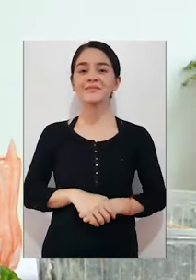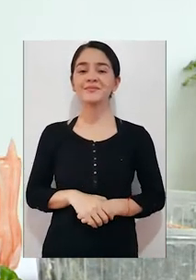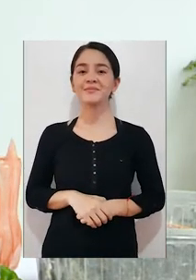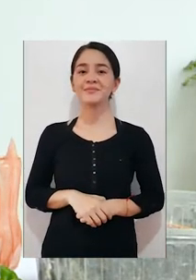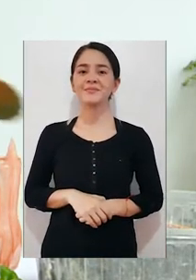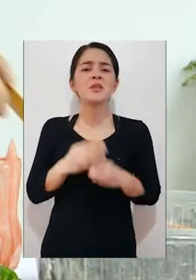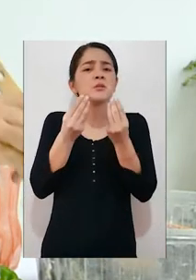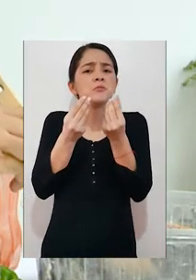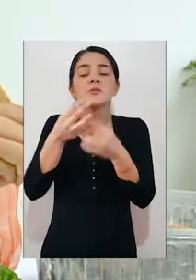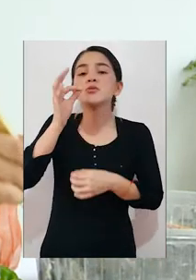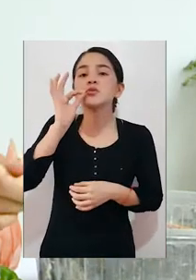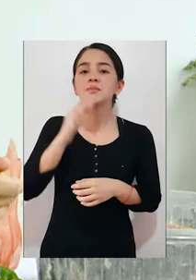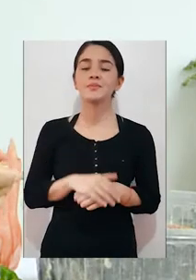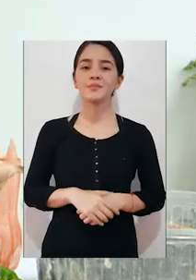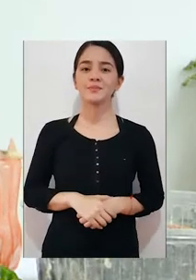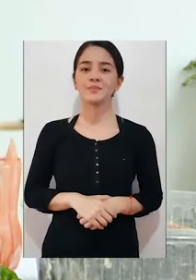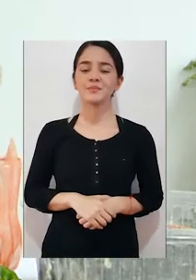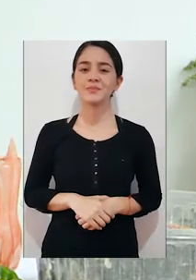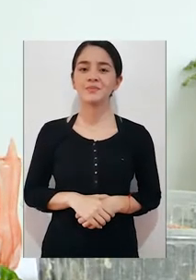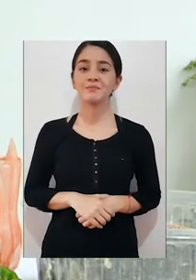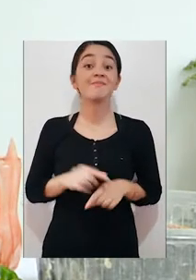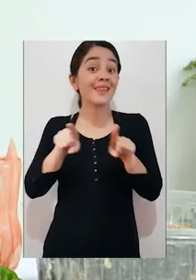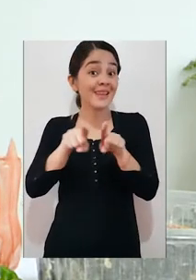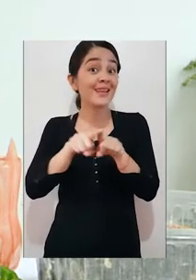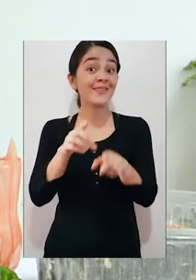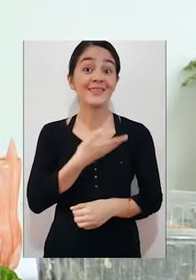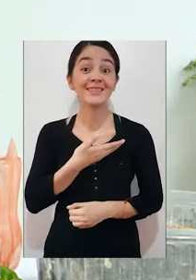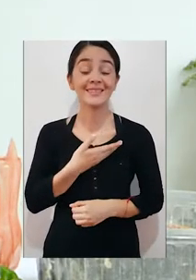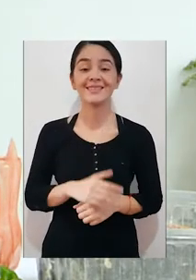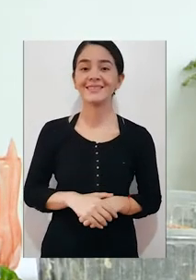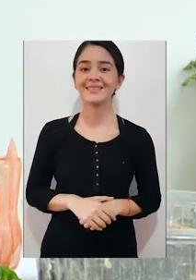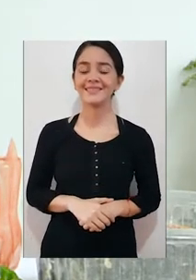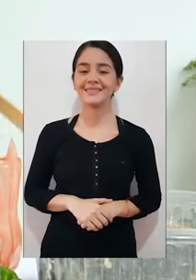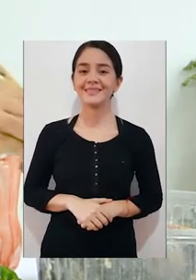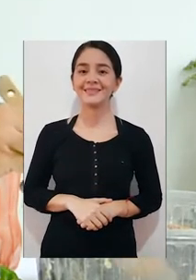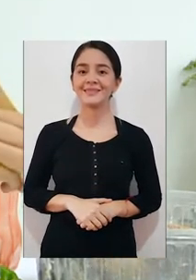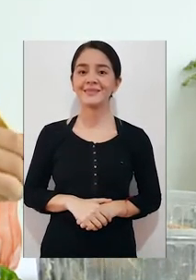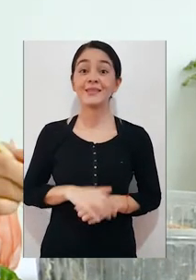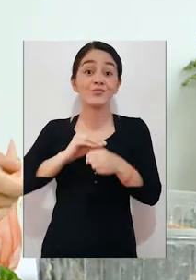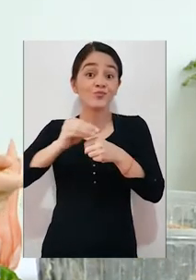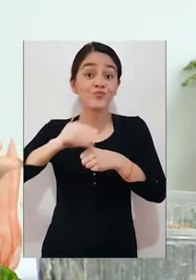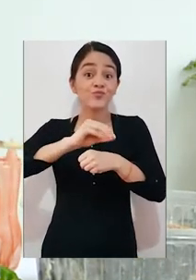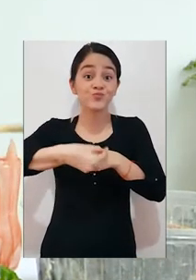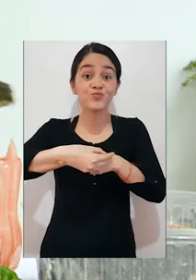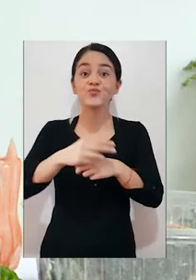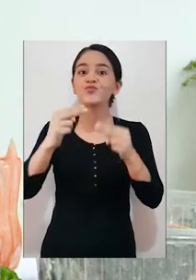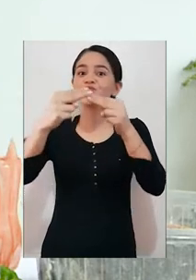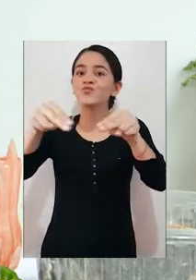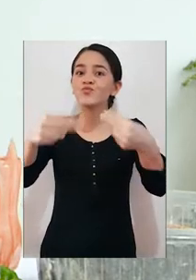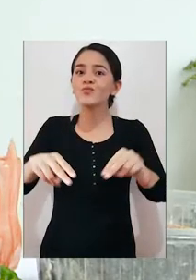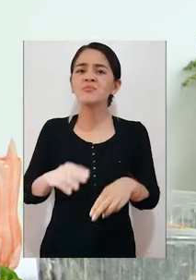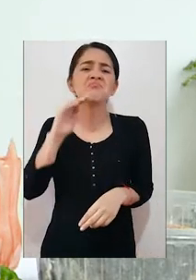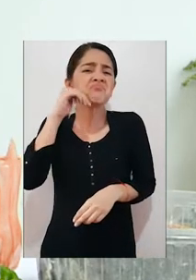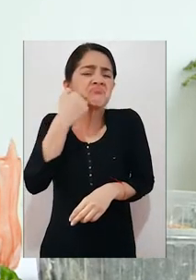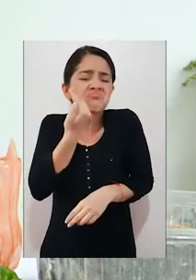pulpa del café también tiene las cáscaras de huevo si ustedes le